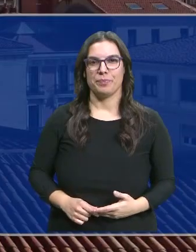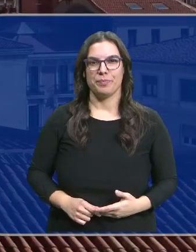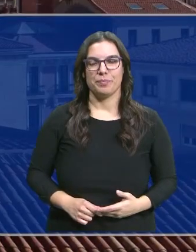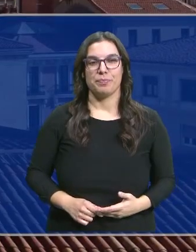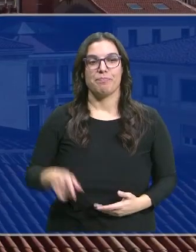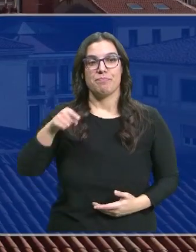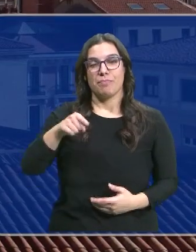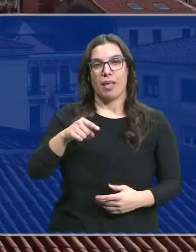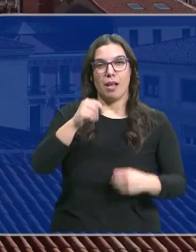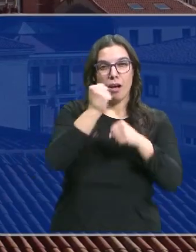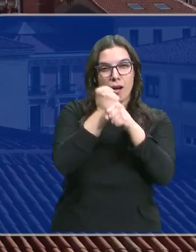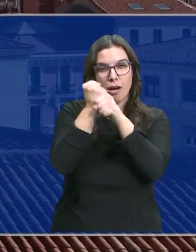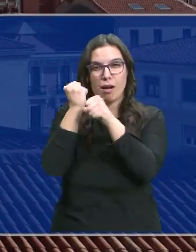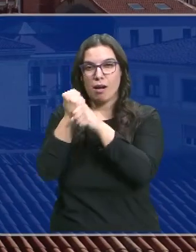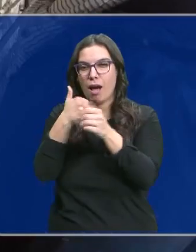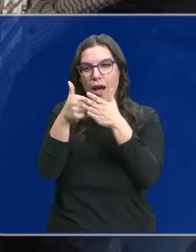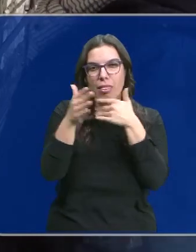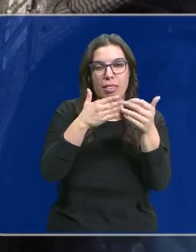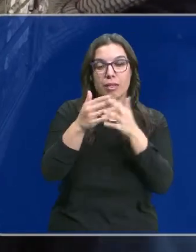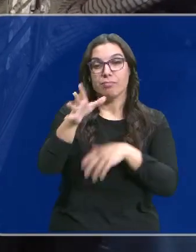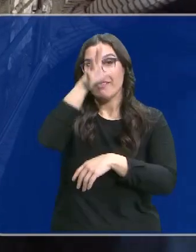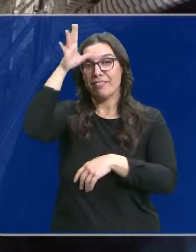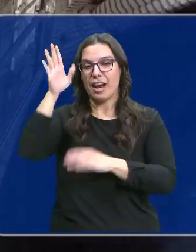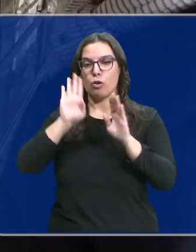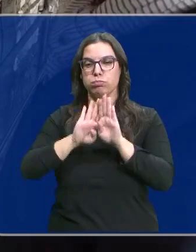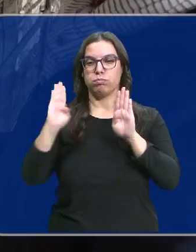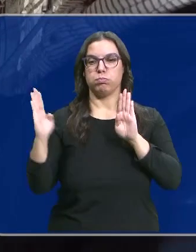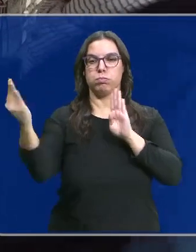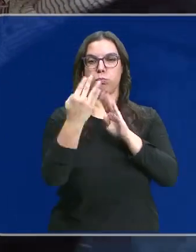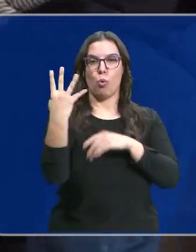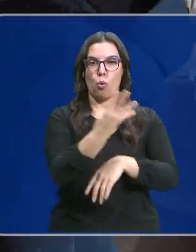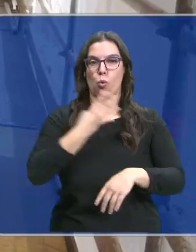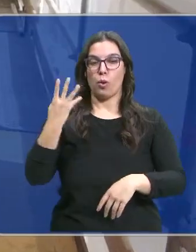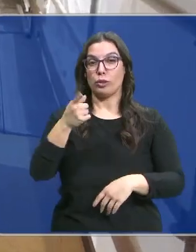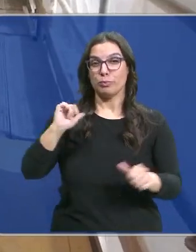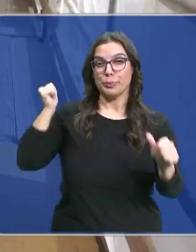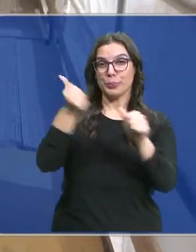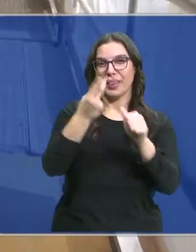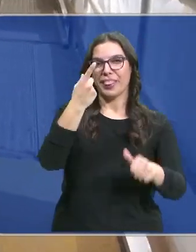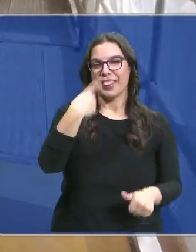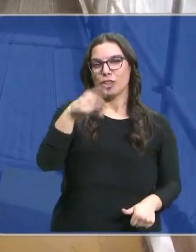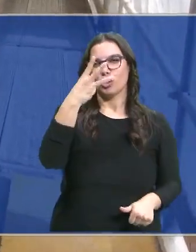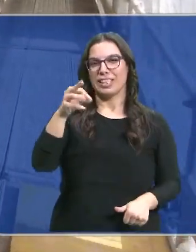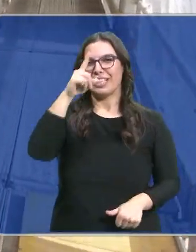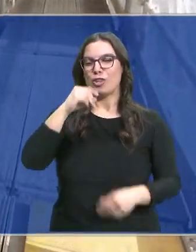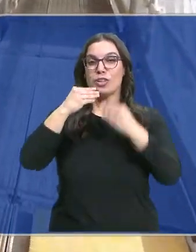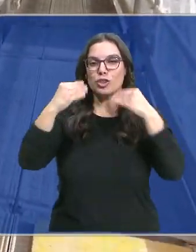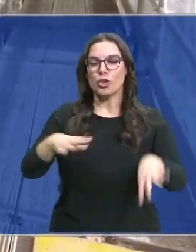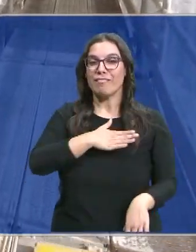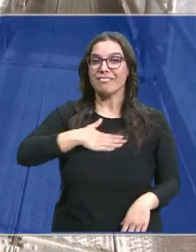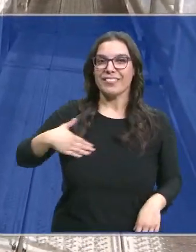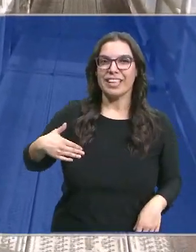Una actuación casi artesanal que en verano completarán las cuatro fachadas de un edificio con 130 años de historia que sueña con